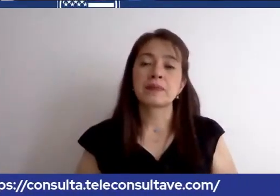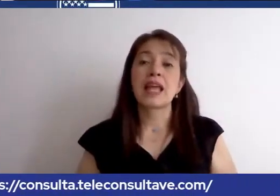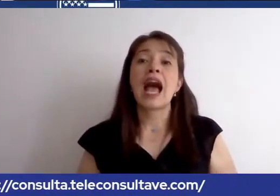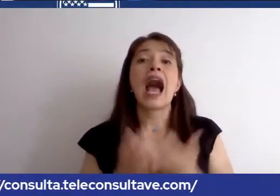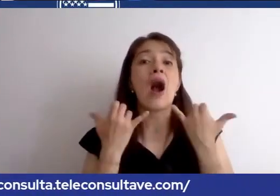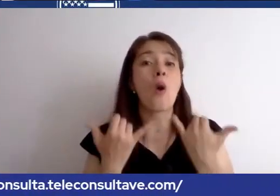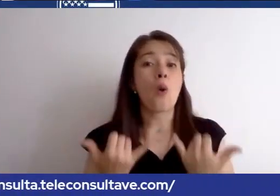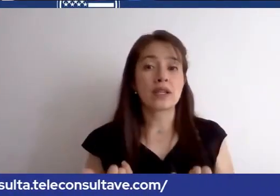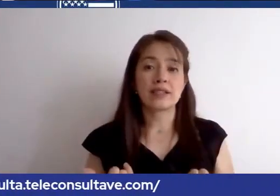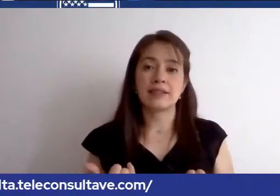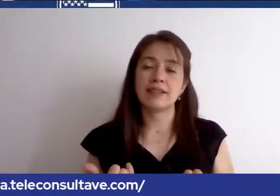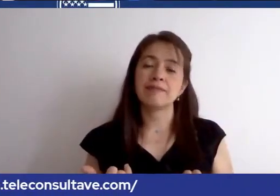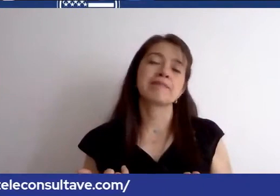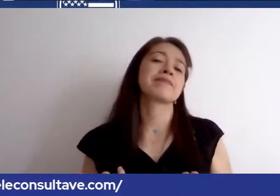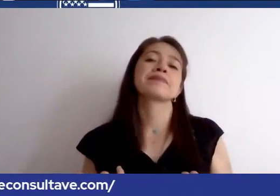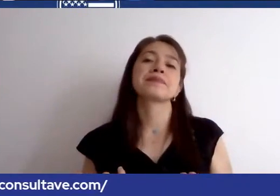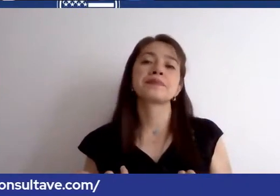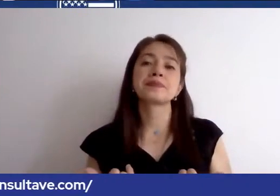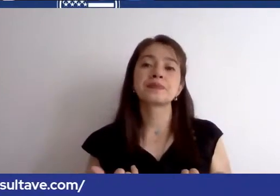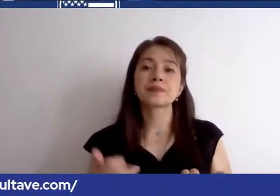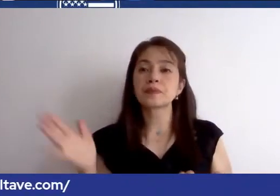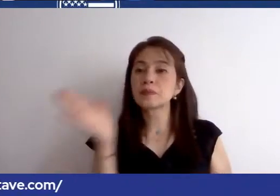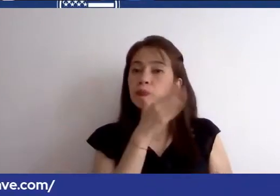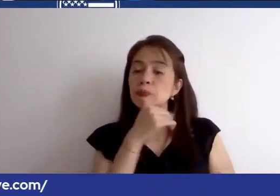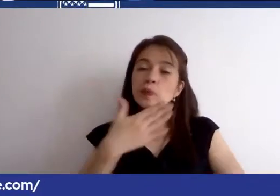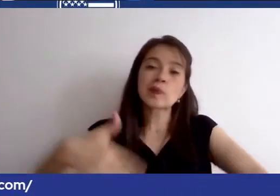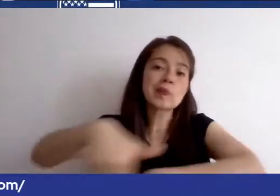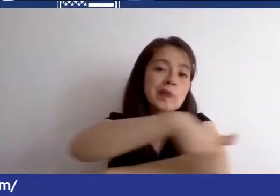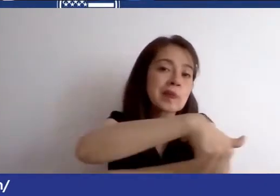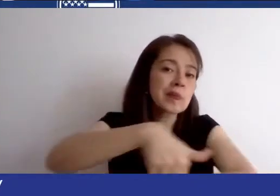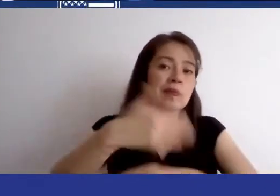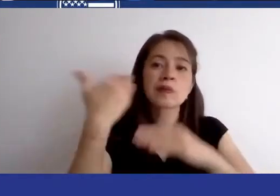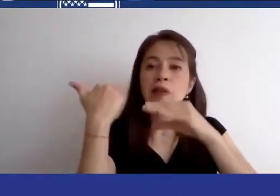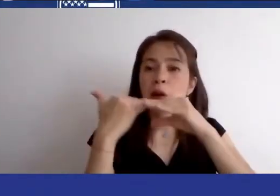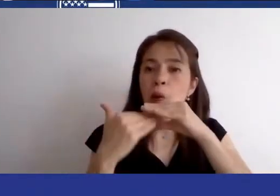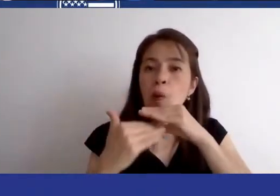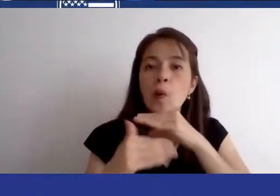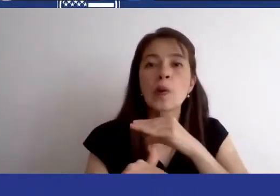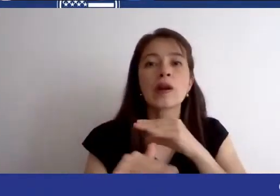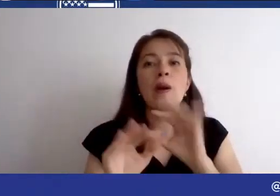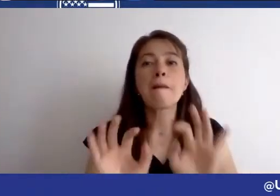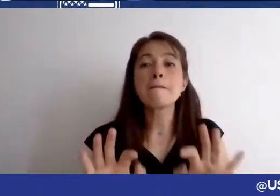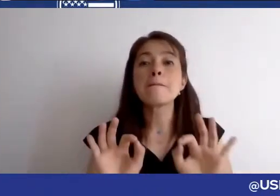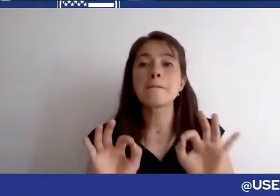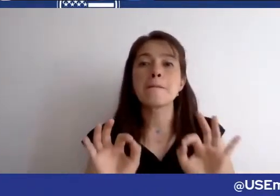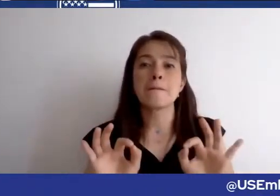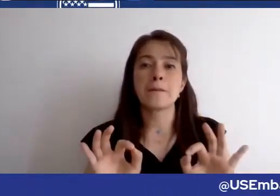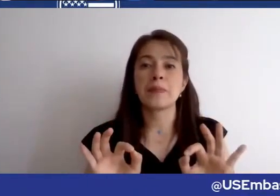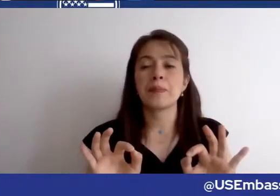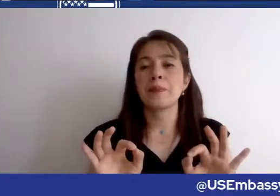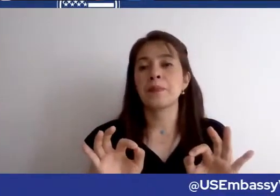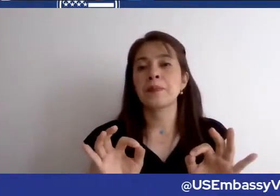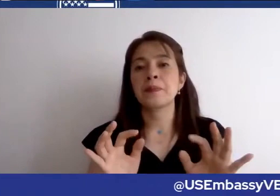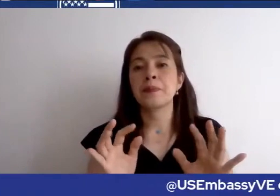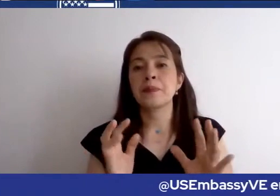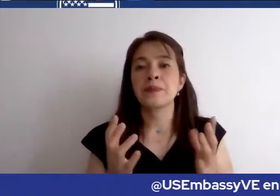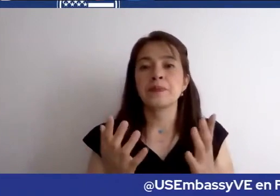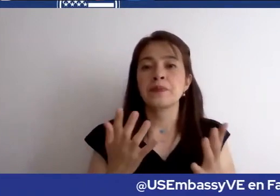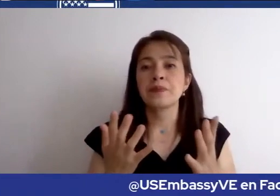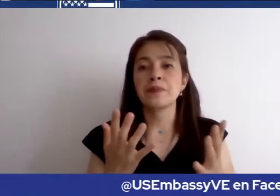no hay una dirección de correo electrónico por las